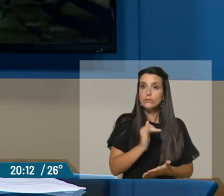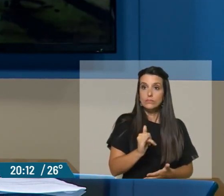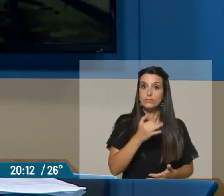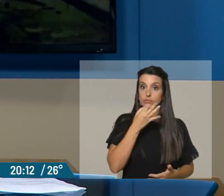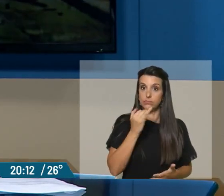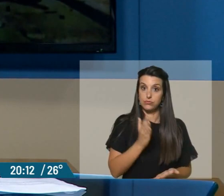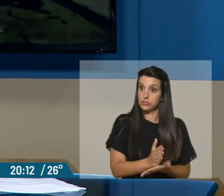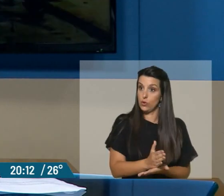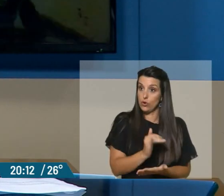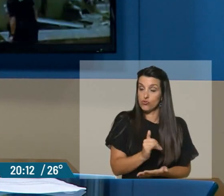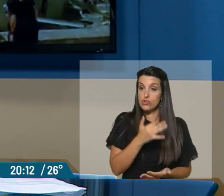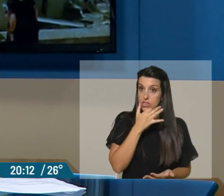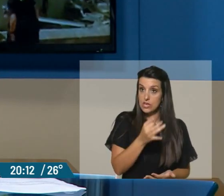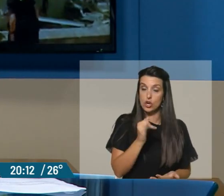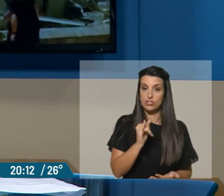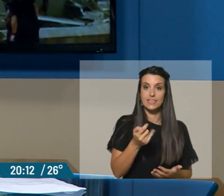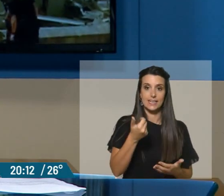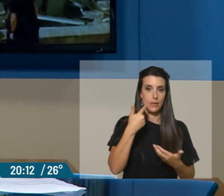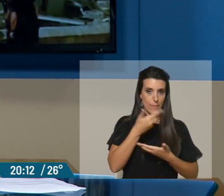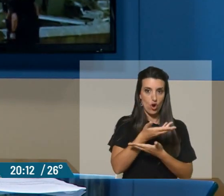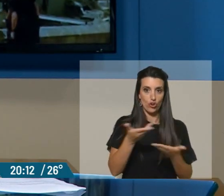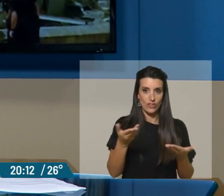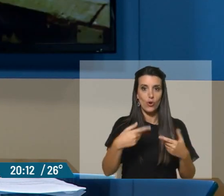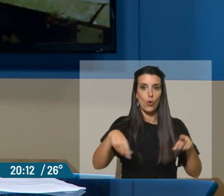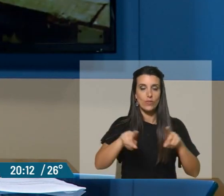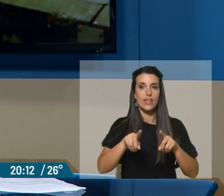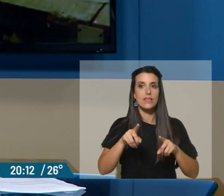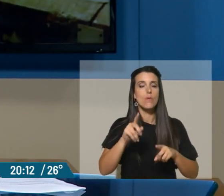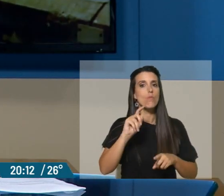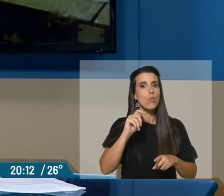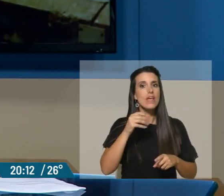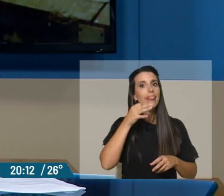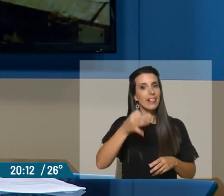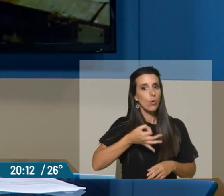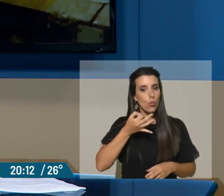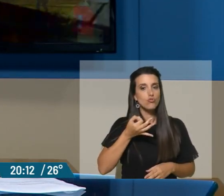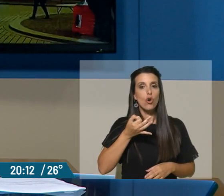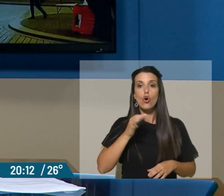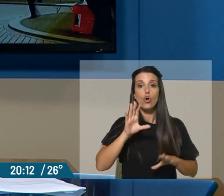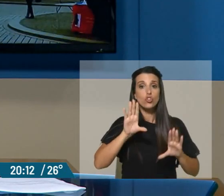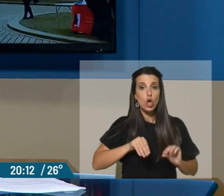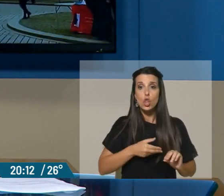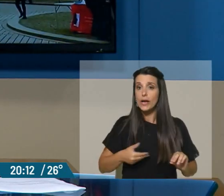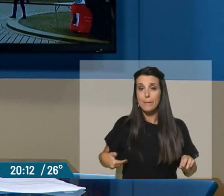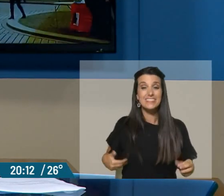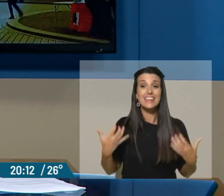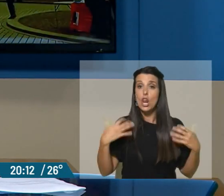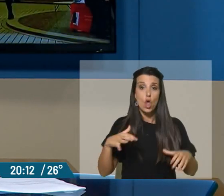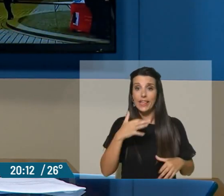primer discurso del presidente? Lo hablábamos recién, vamos a compartirlo con ustedes en casa. Un discurso muy duro. Dijo todo lo que un presidente no quiere decir.